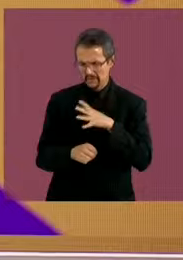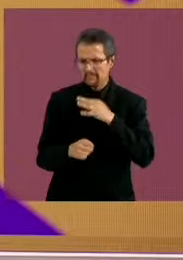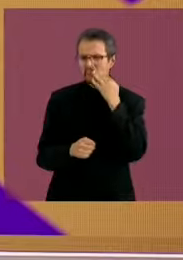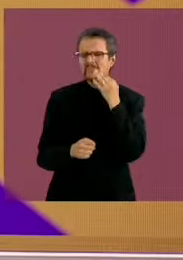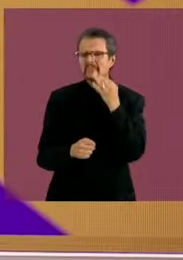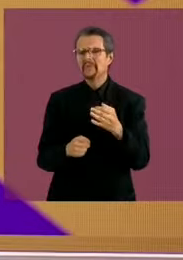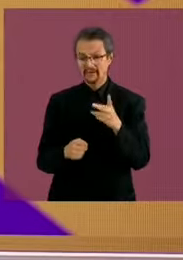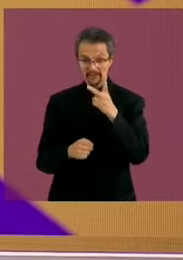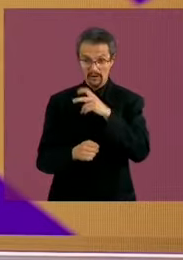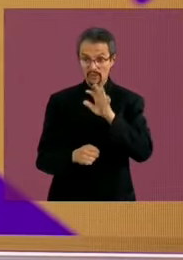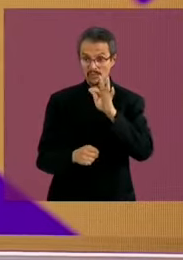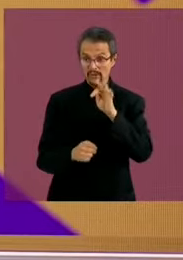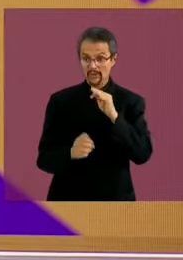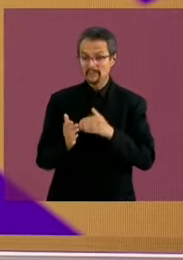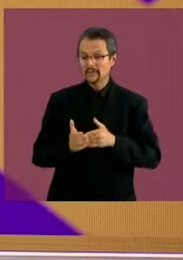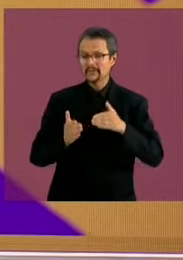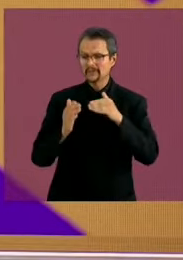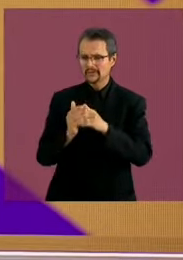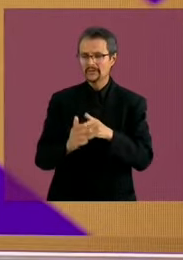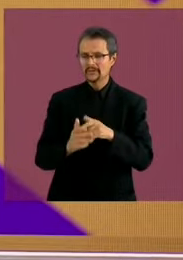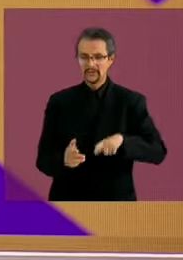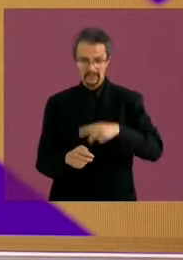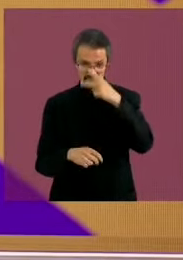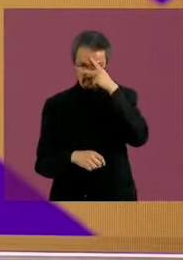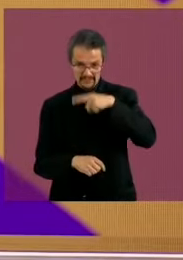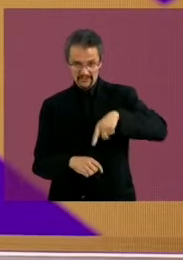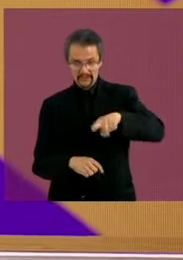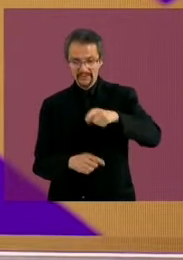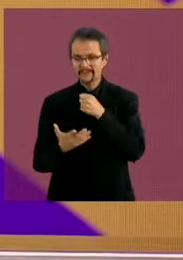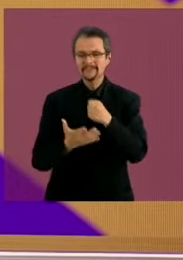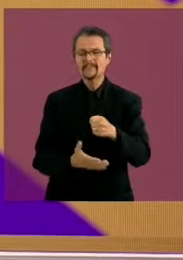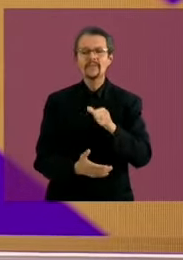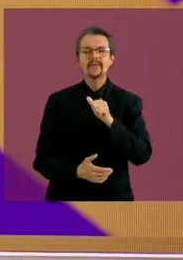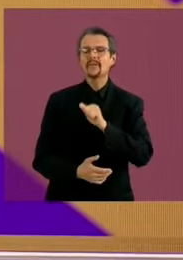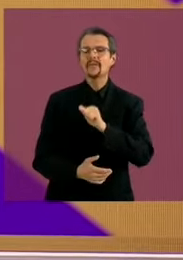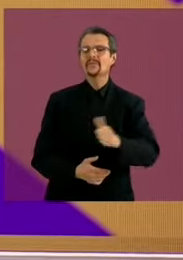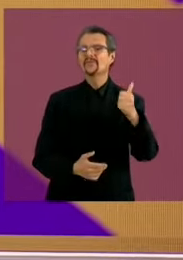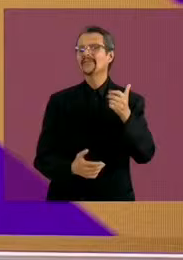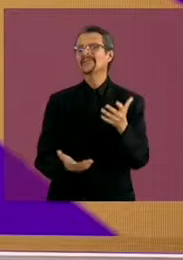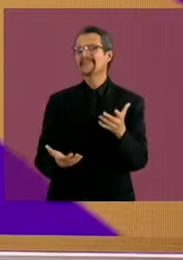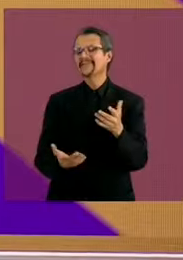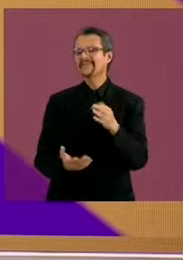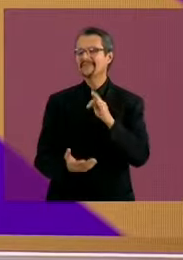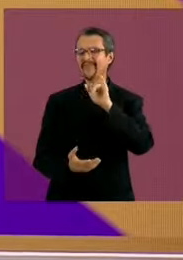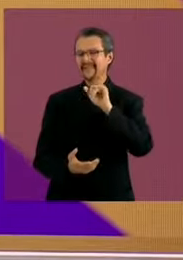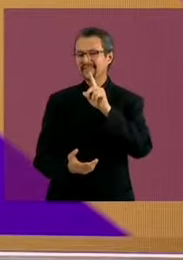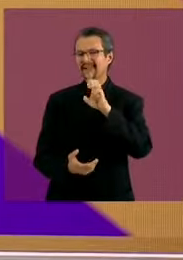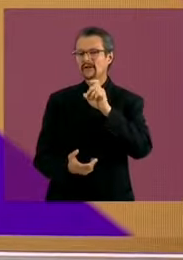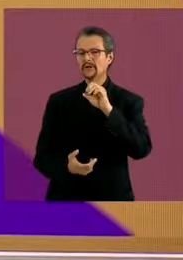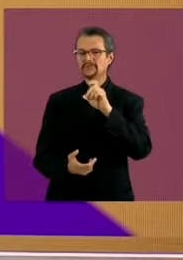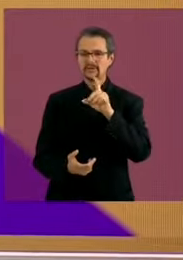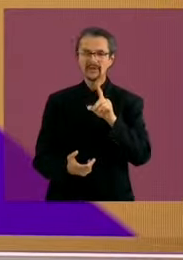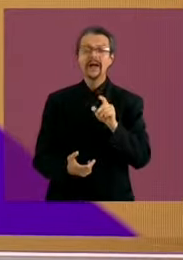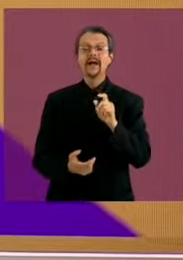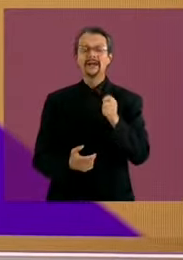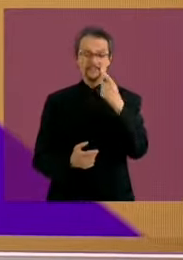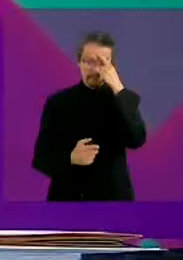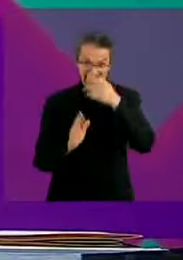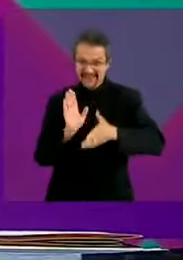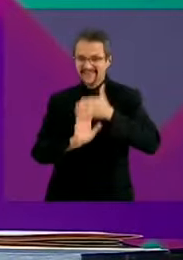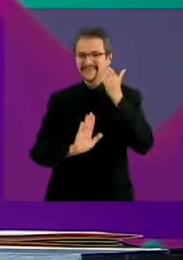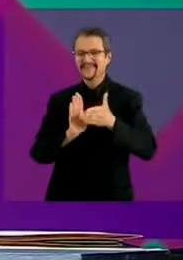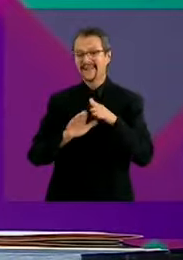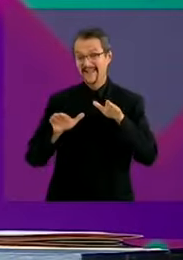en salud que este gobierno desvió a un fideicomiso y de ese fideicomiso lo desvió a obras faraónicas. Eso no va a pasar conmigo.